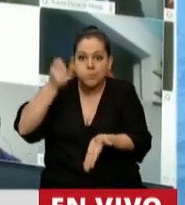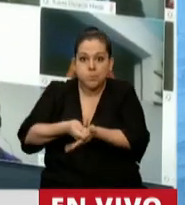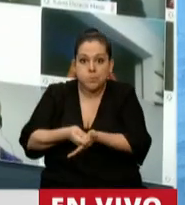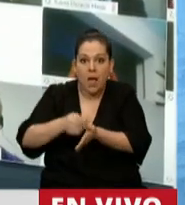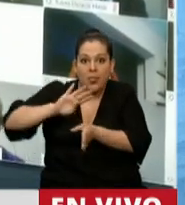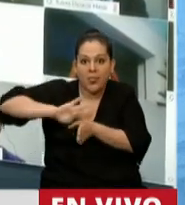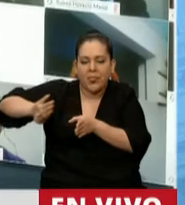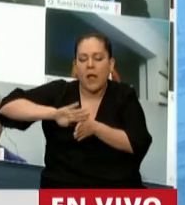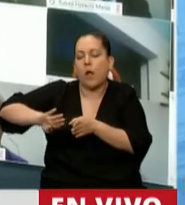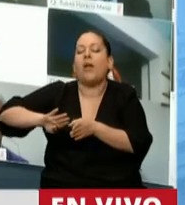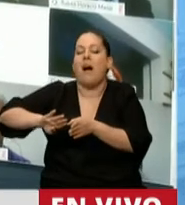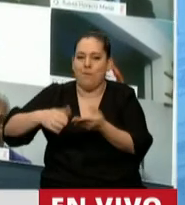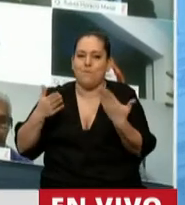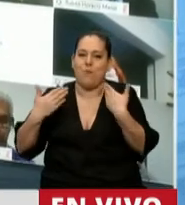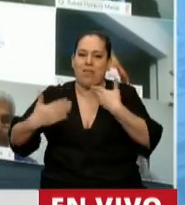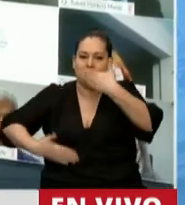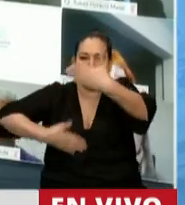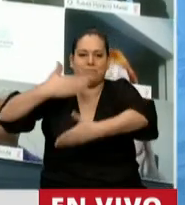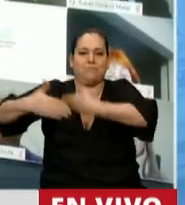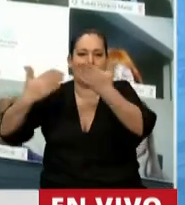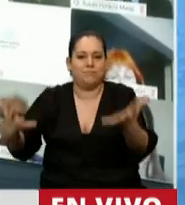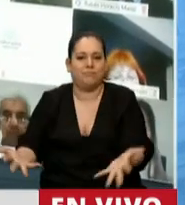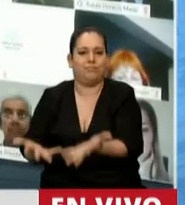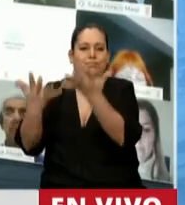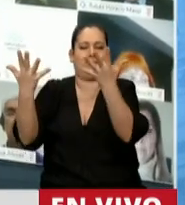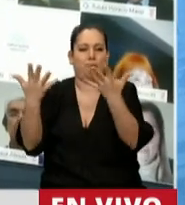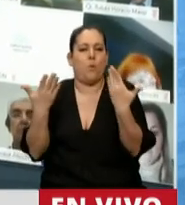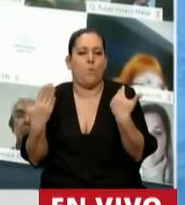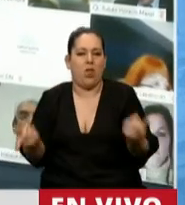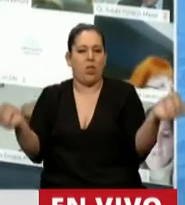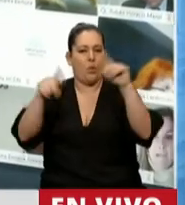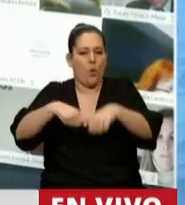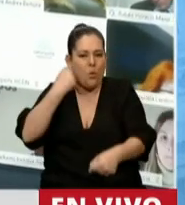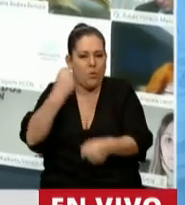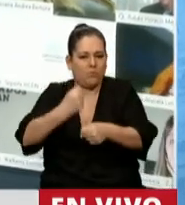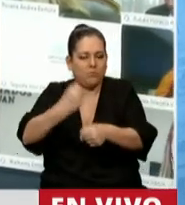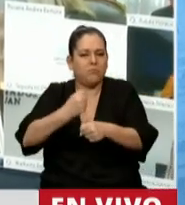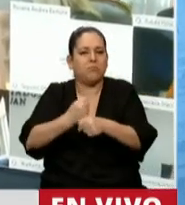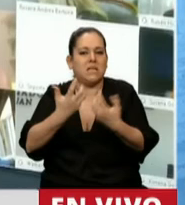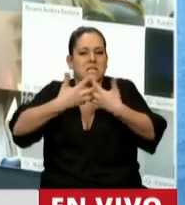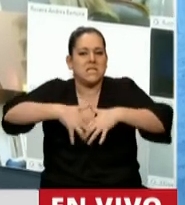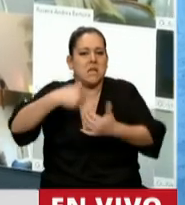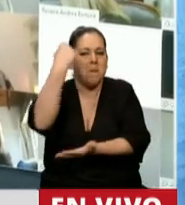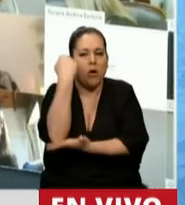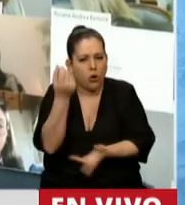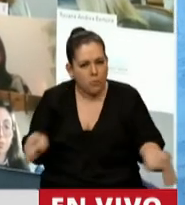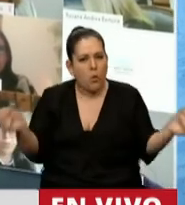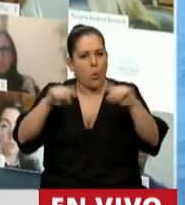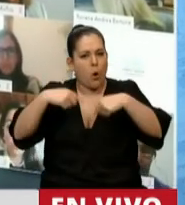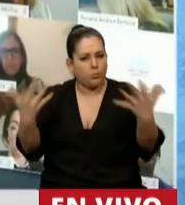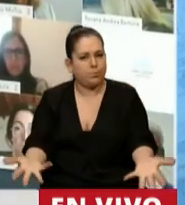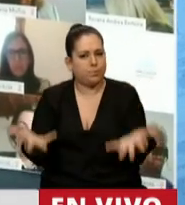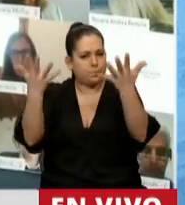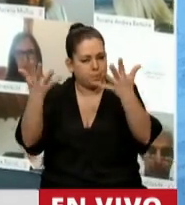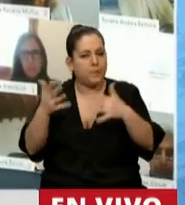un mejor horizonte para poder crecer, para poder insertarse dentro del sistema económico. Entran empresas